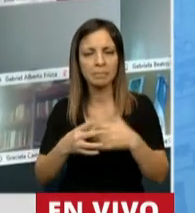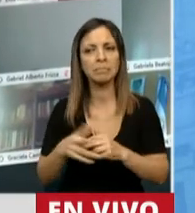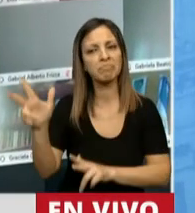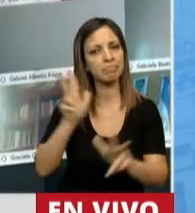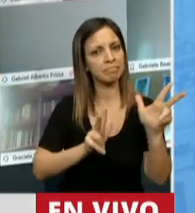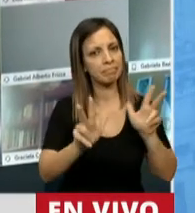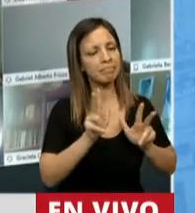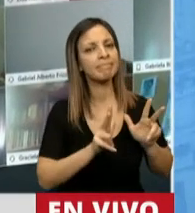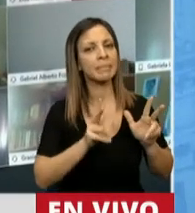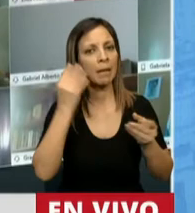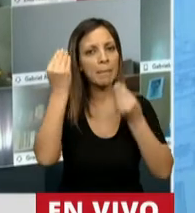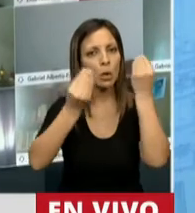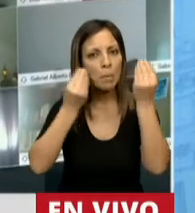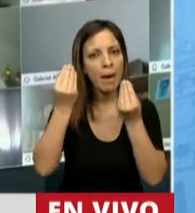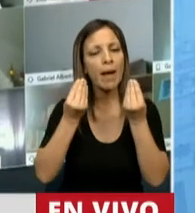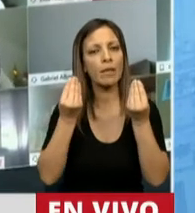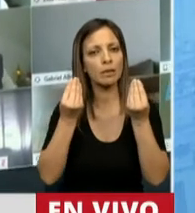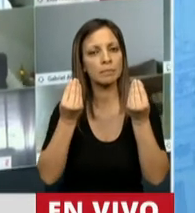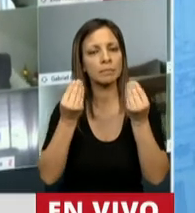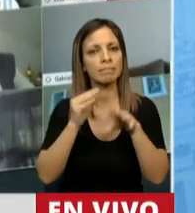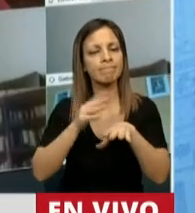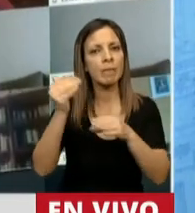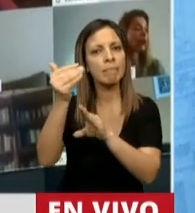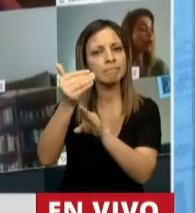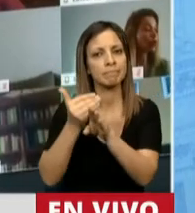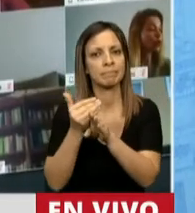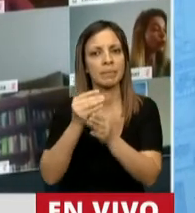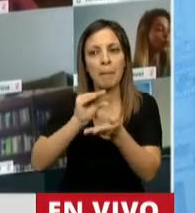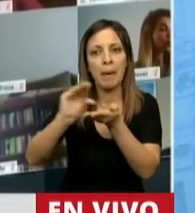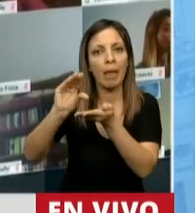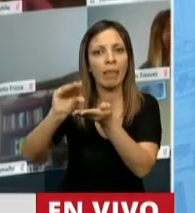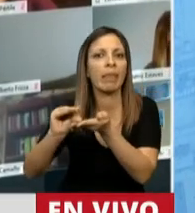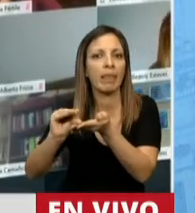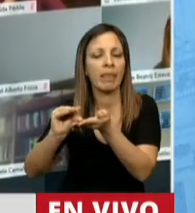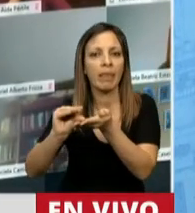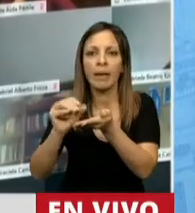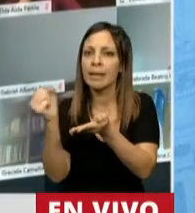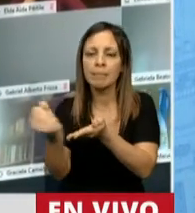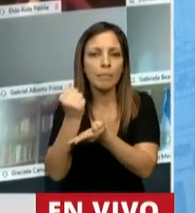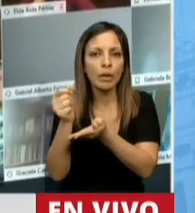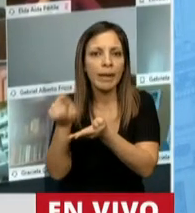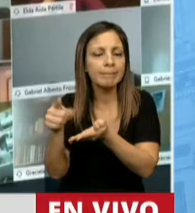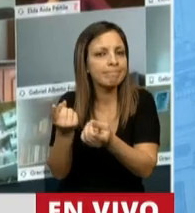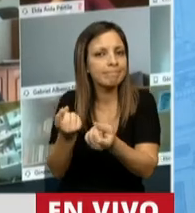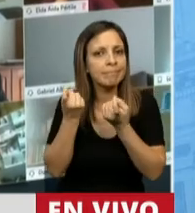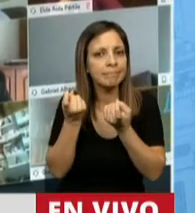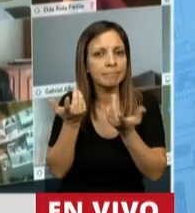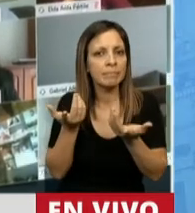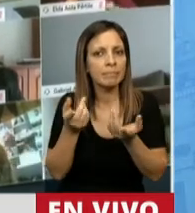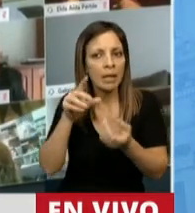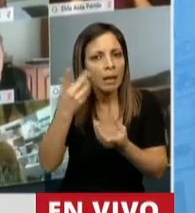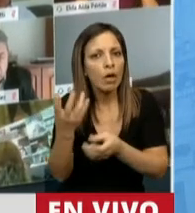manifestaron la preocupación por la reducción de partidas de son esenciales, que son importantes, que son legítimas,